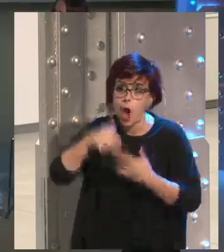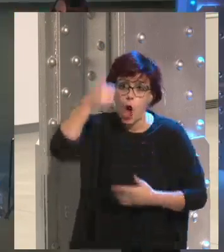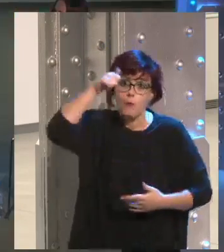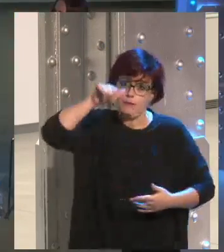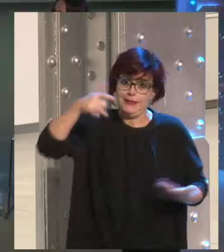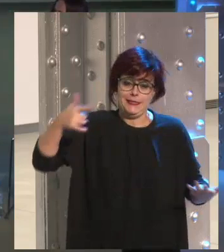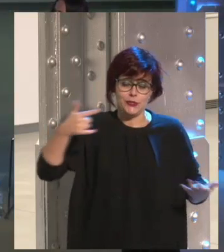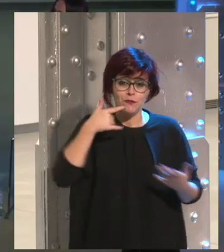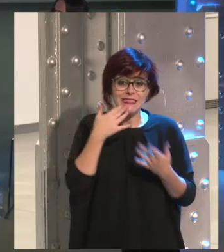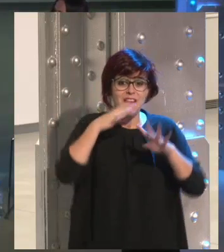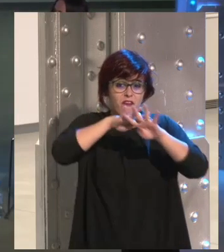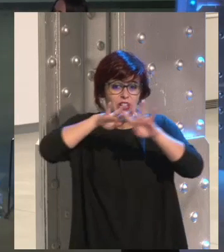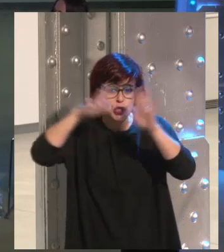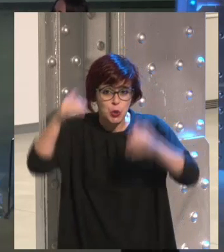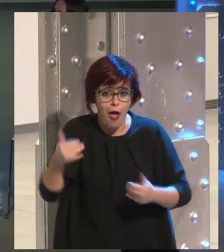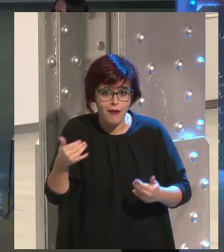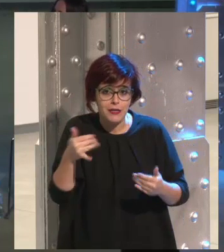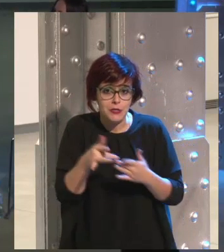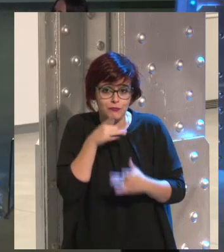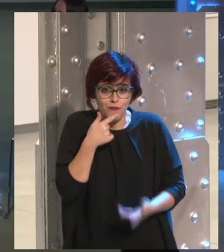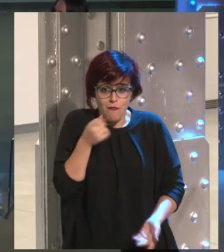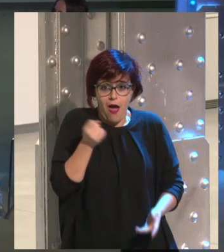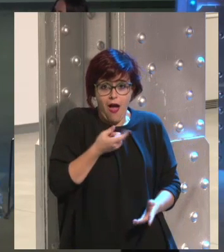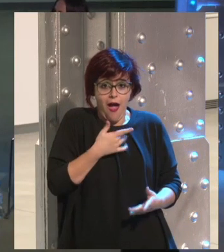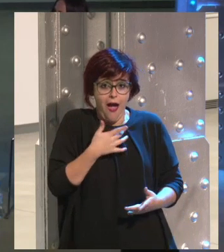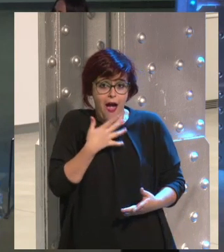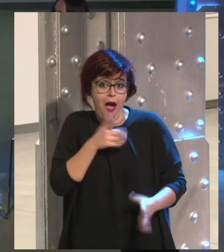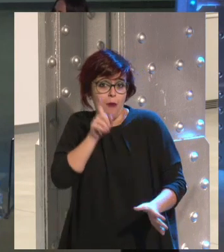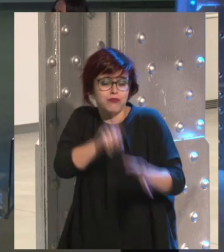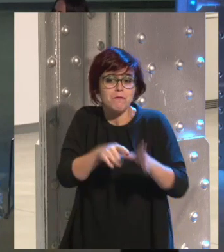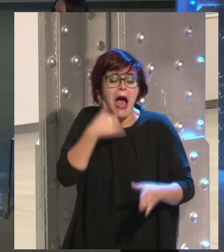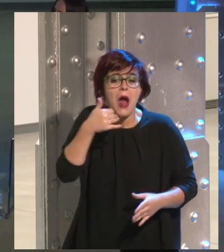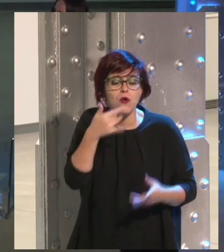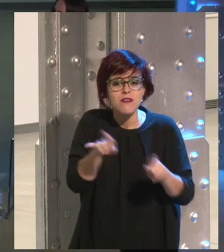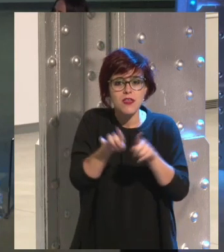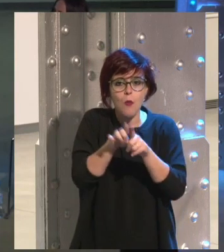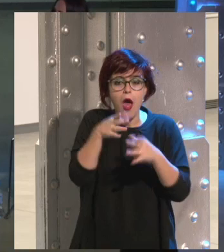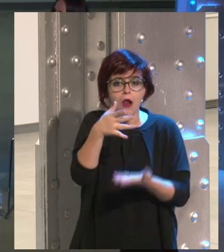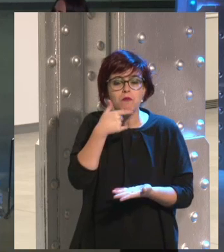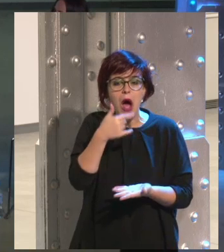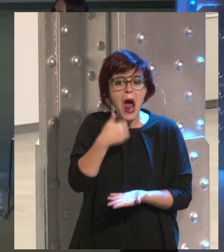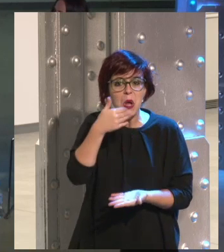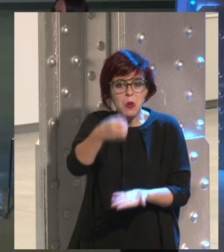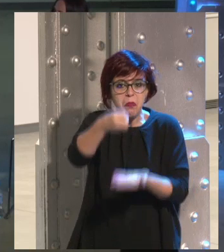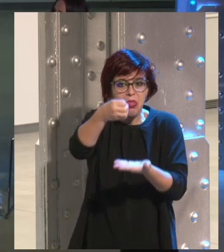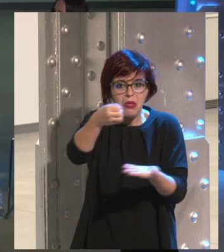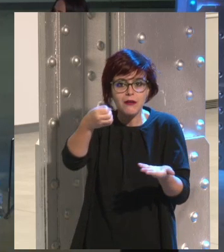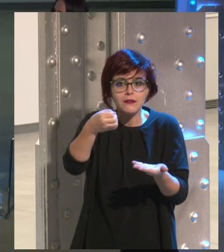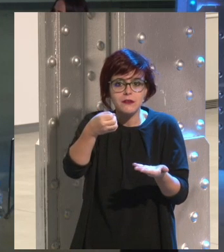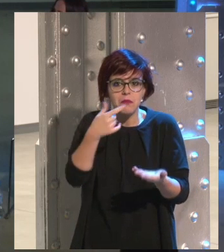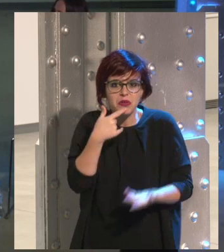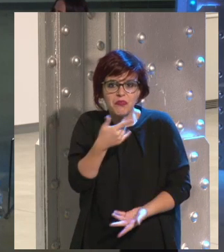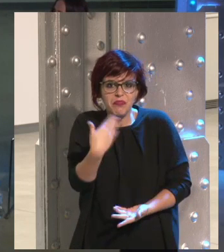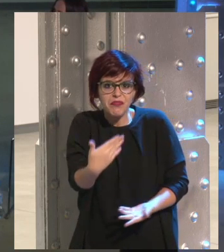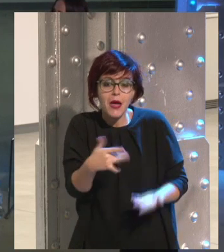filtros, nadie se hubiera atrevido a esa época a compartir fotos de un botijo y que gente le ponga un like, porque le ponía un filtro bonito,